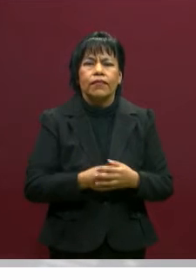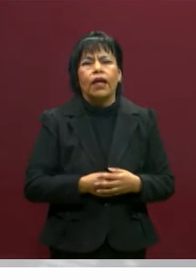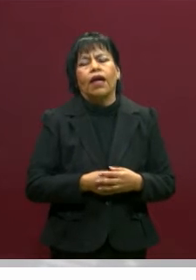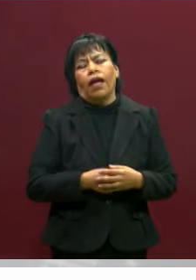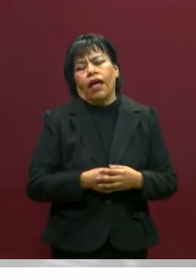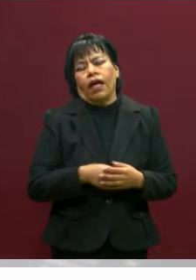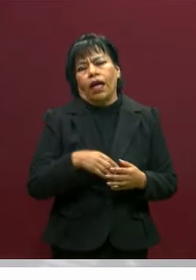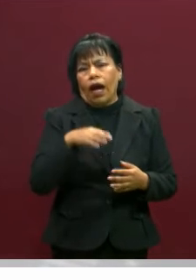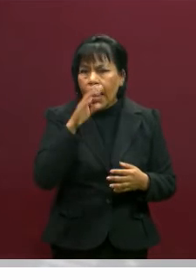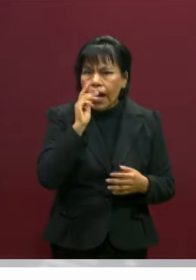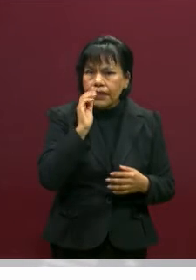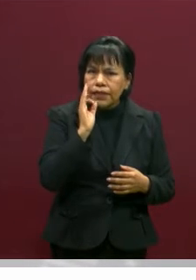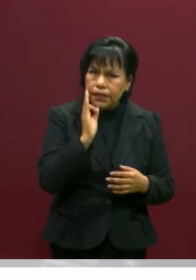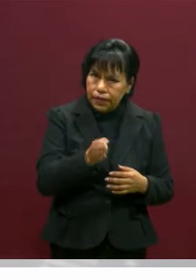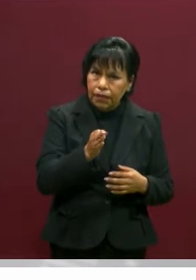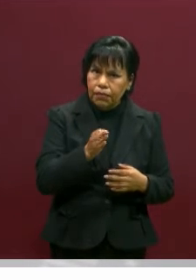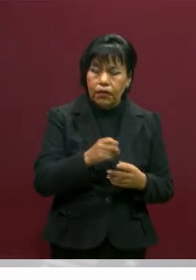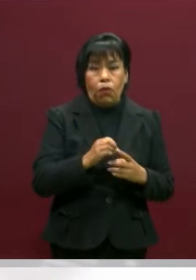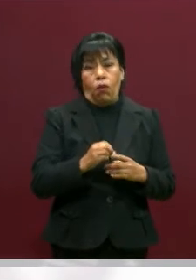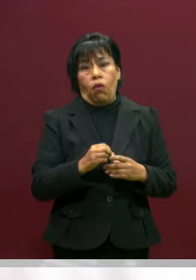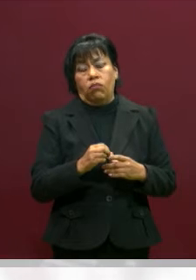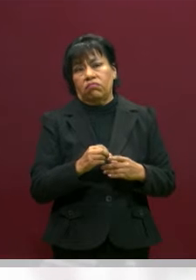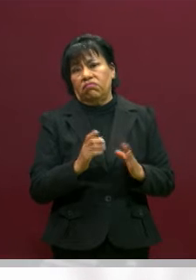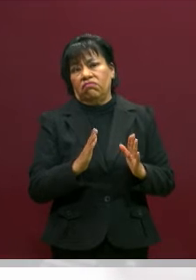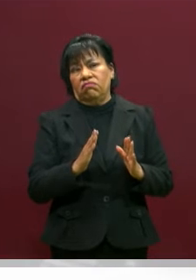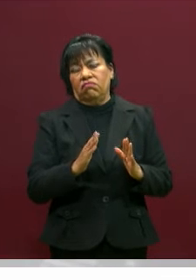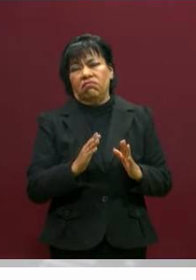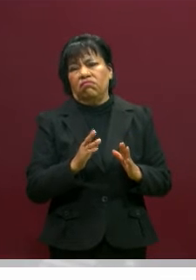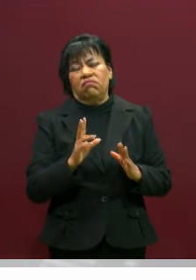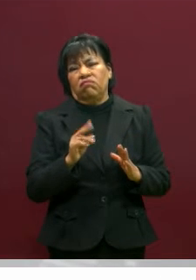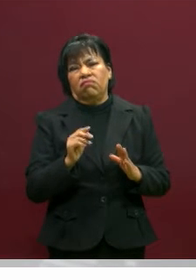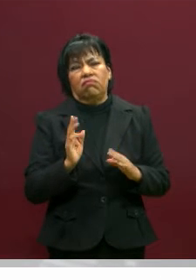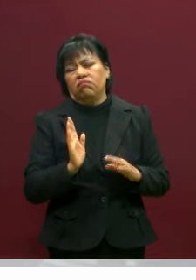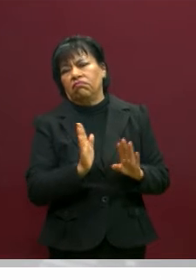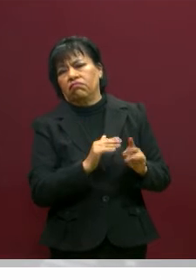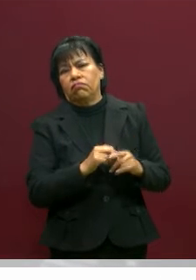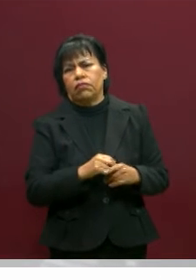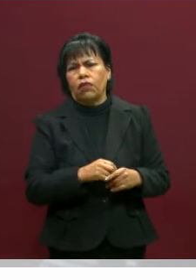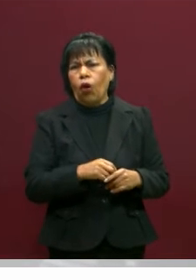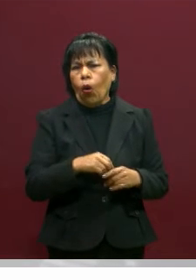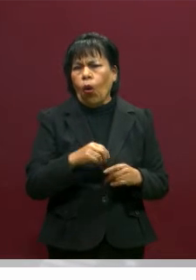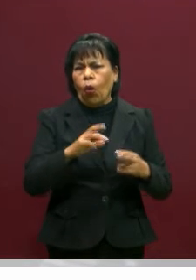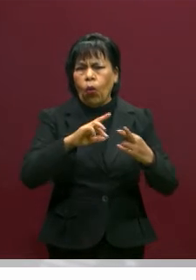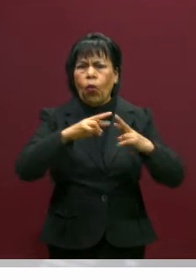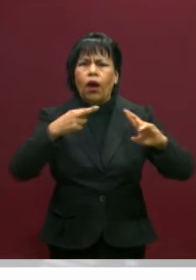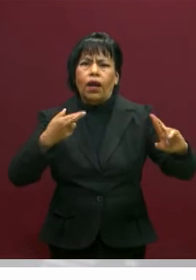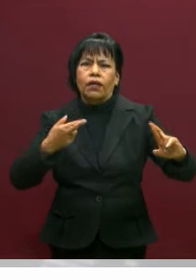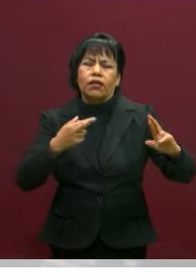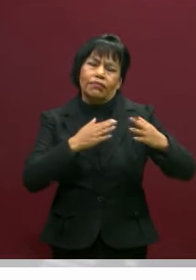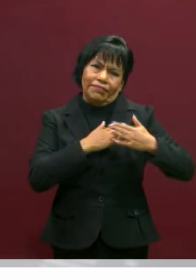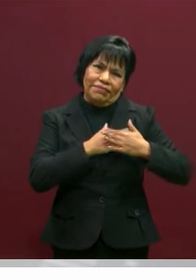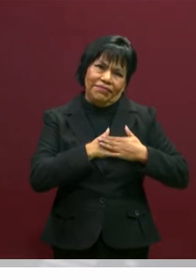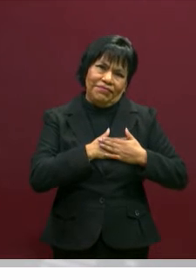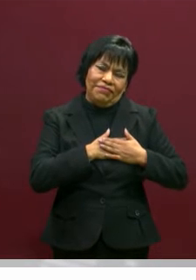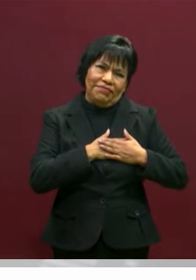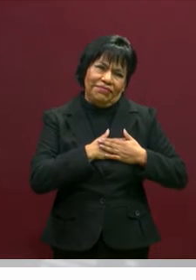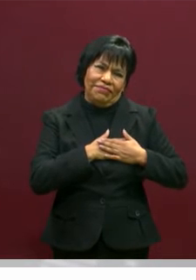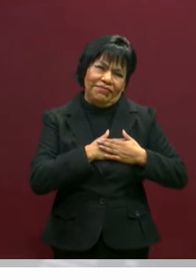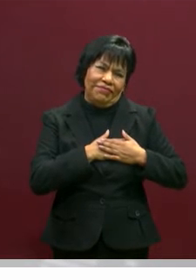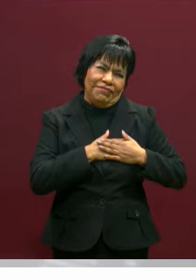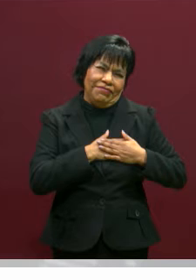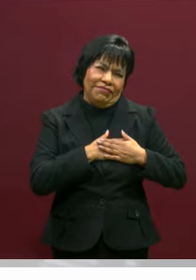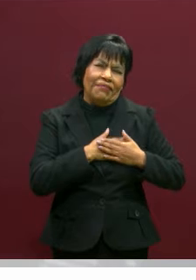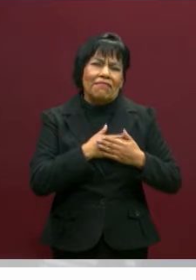ser de aceptación o de negación. Y ahí está en la laminita. Puedo tener una relación amorosa, suave,